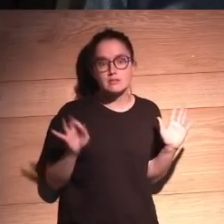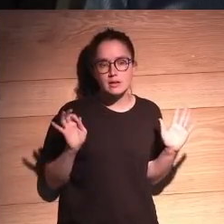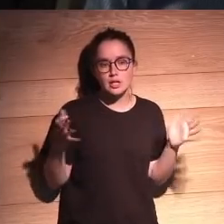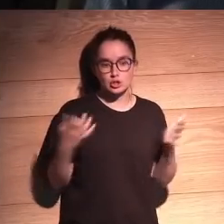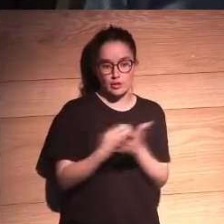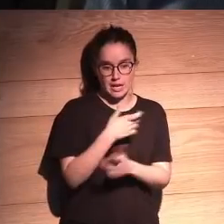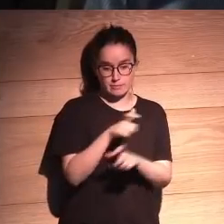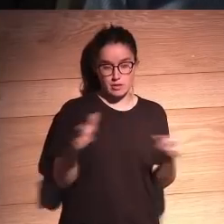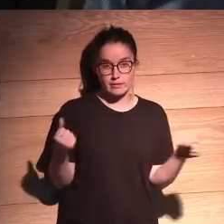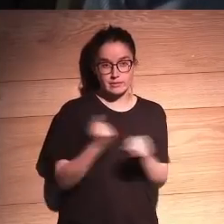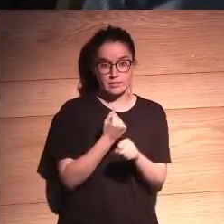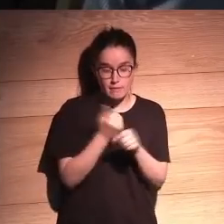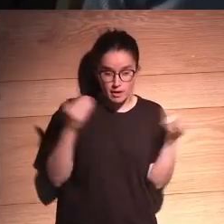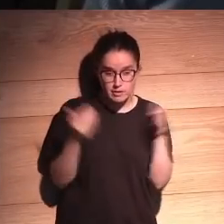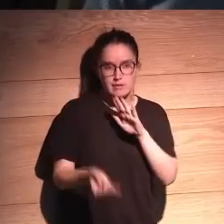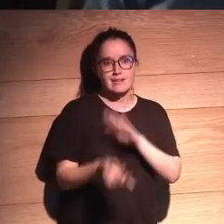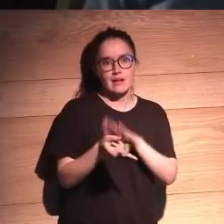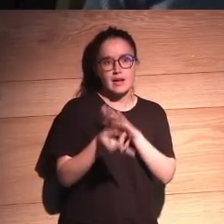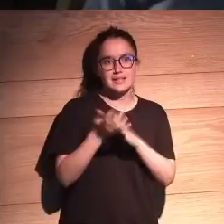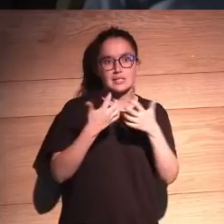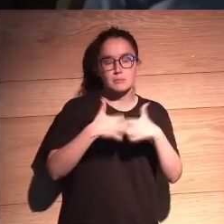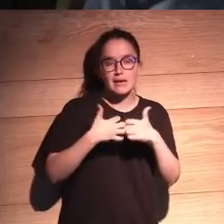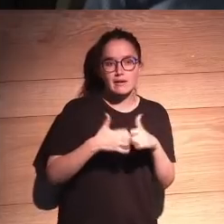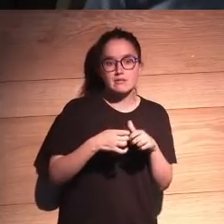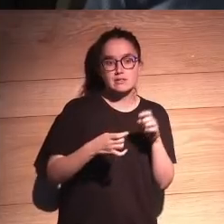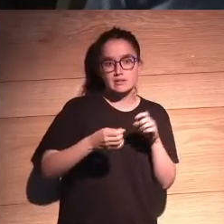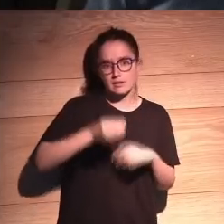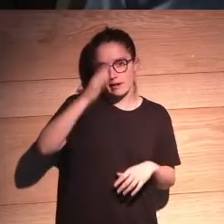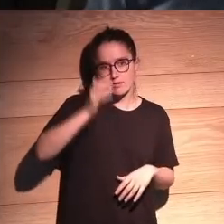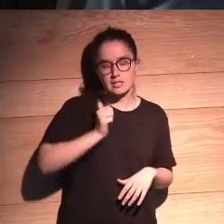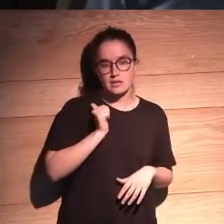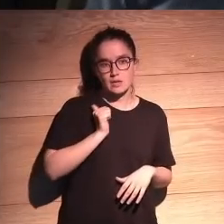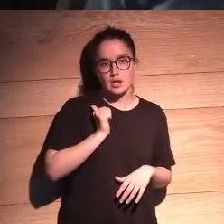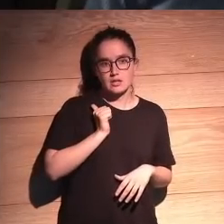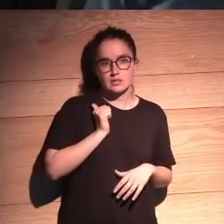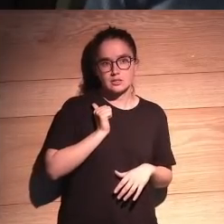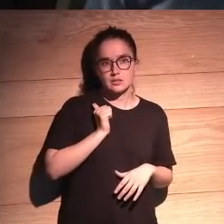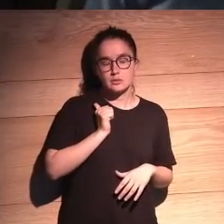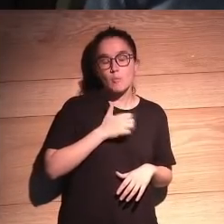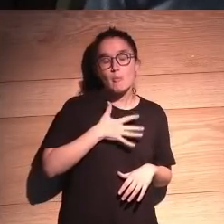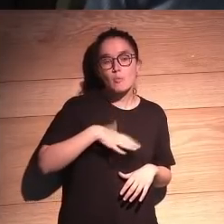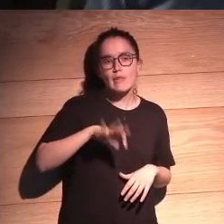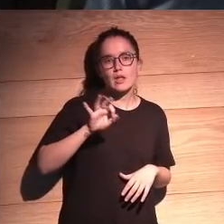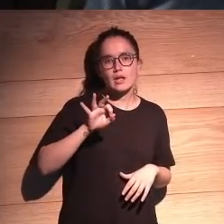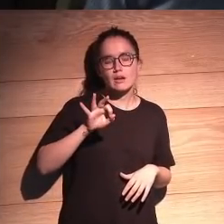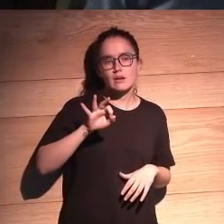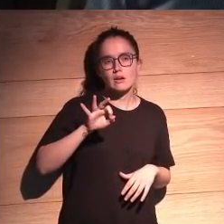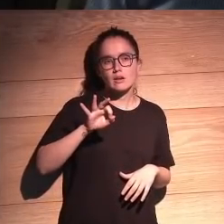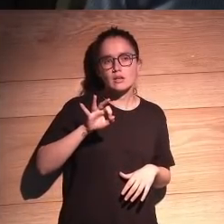toda la gente que se dedica a crear esas máquinas y esas inteligencias artificiales podrían